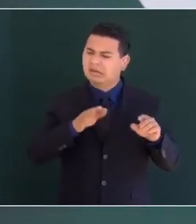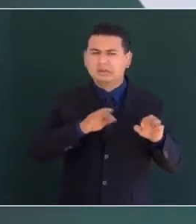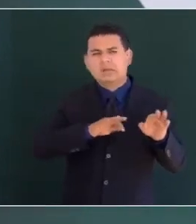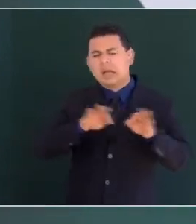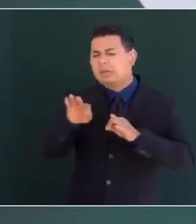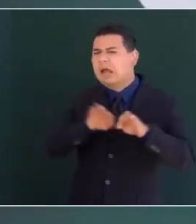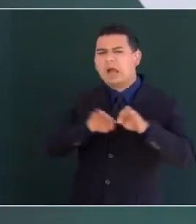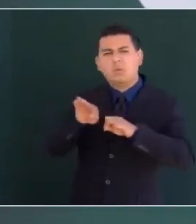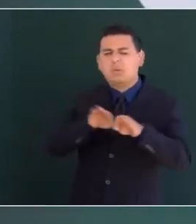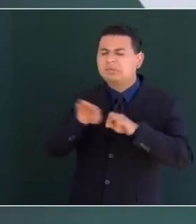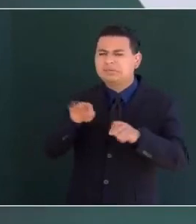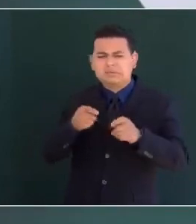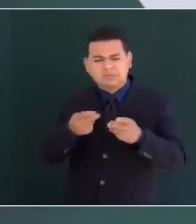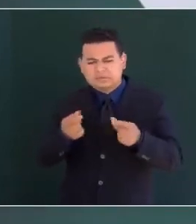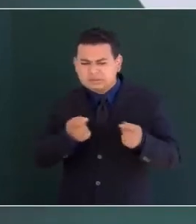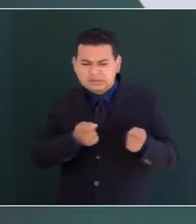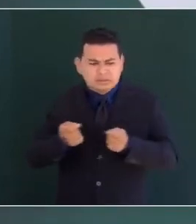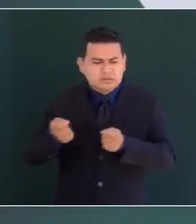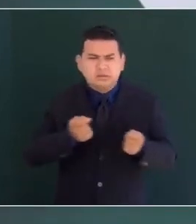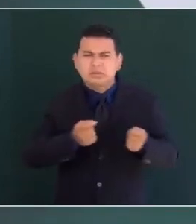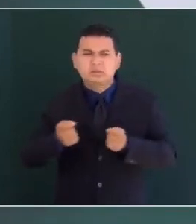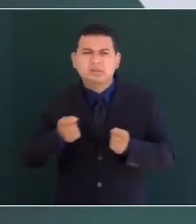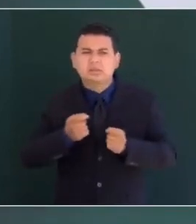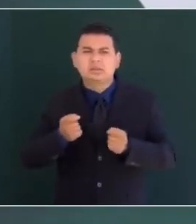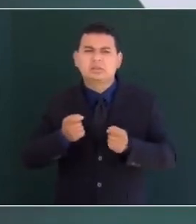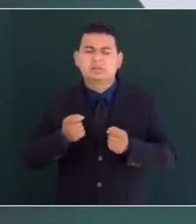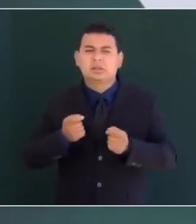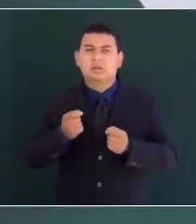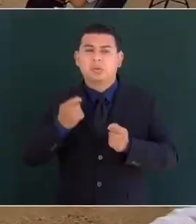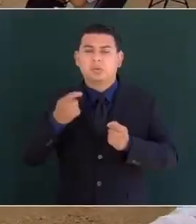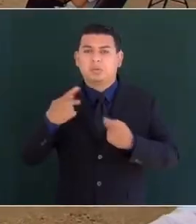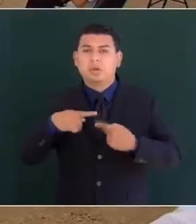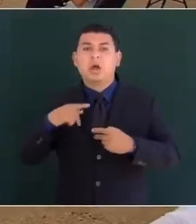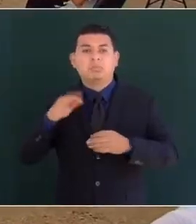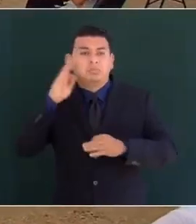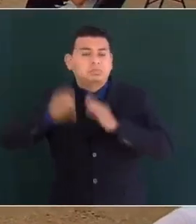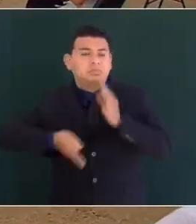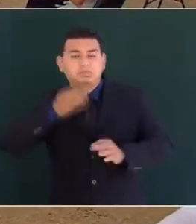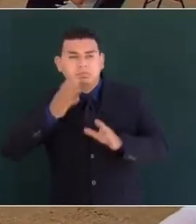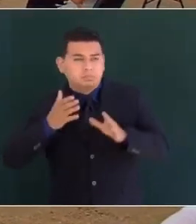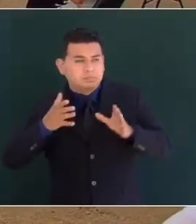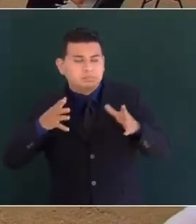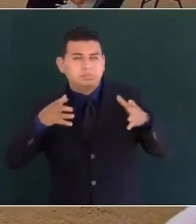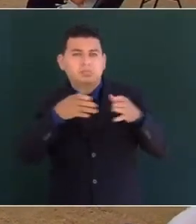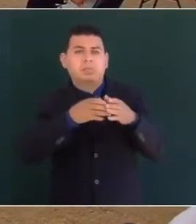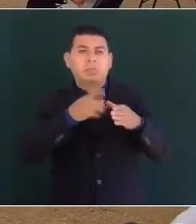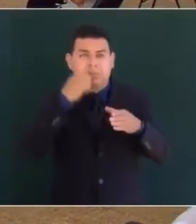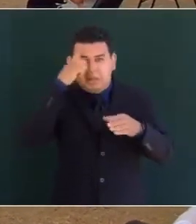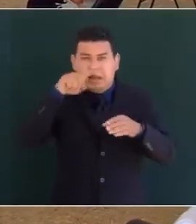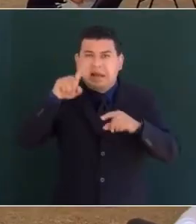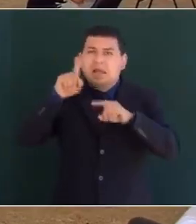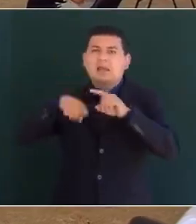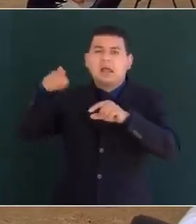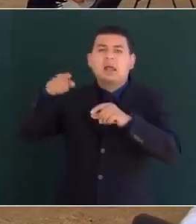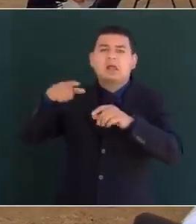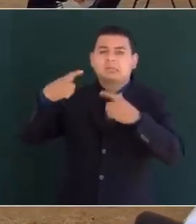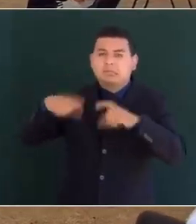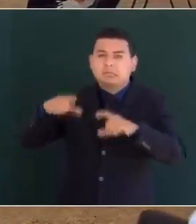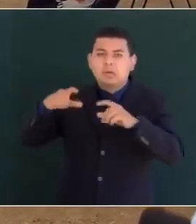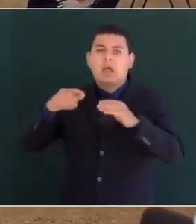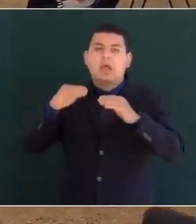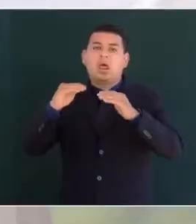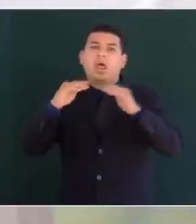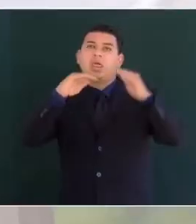movimiento verdaderamente popular contra la oligarquía y contra las